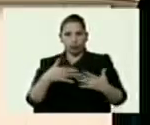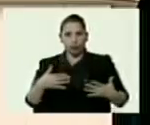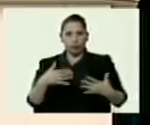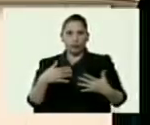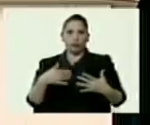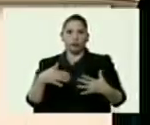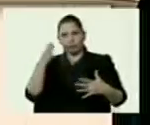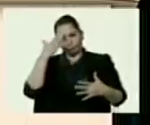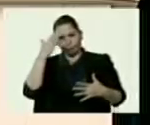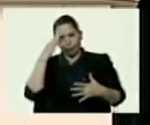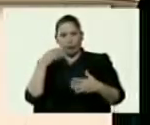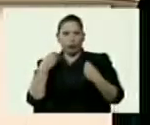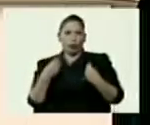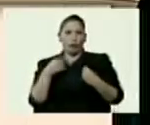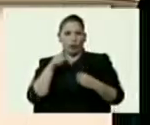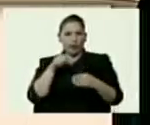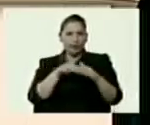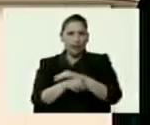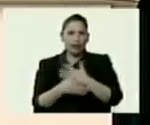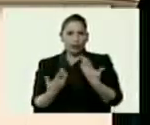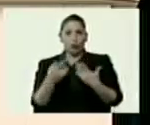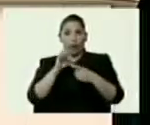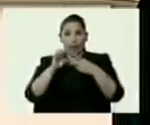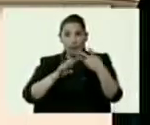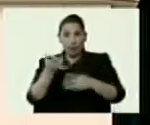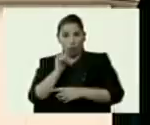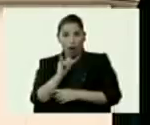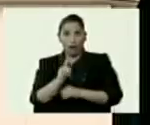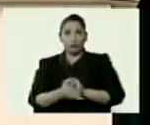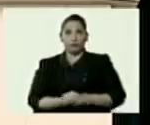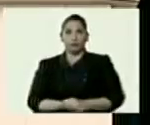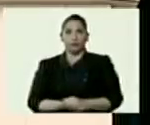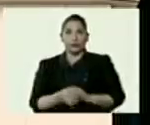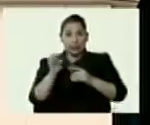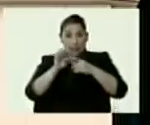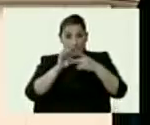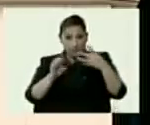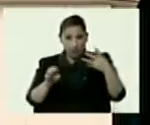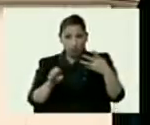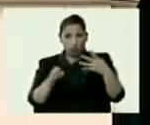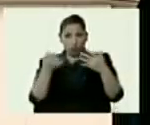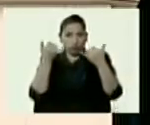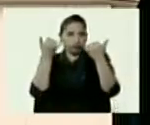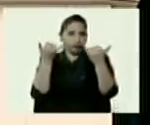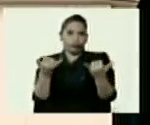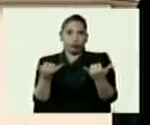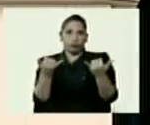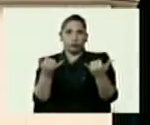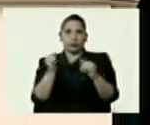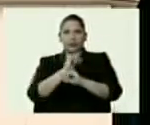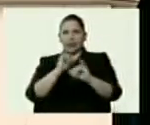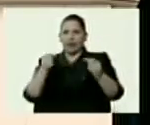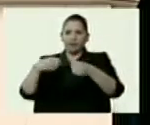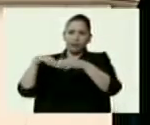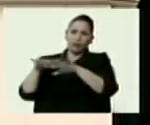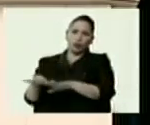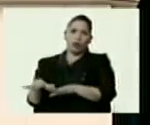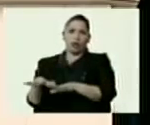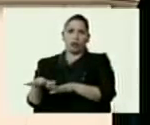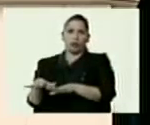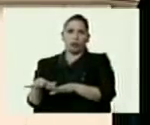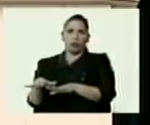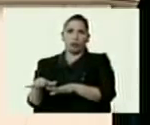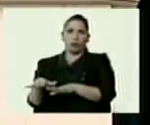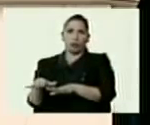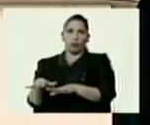forjado, sino que lo que está ahí, los elementos que están allí son elementos que ya fueron abandonados, digamos en